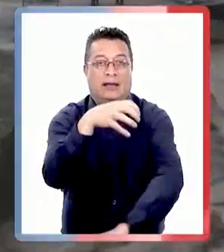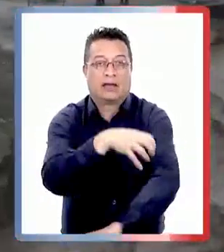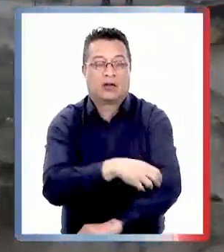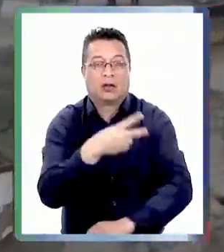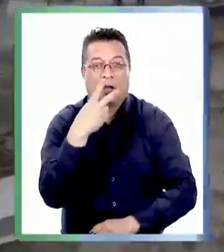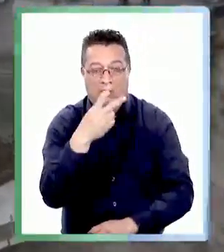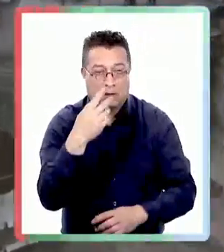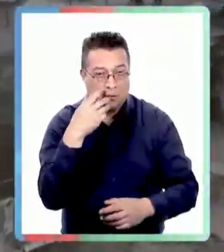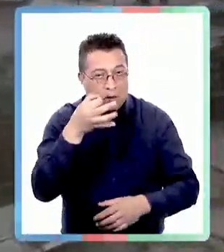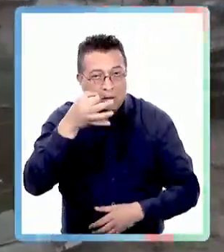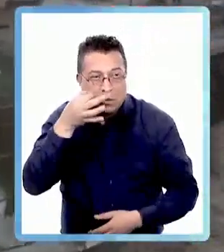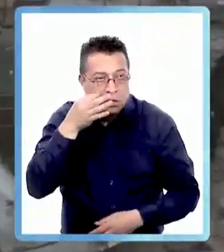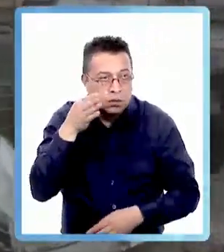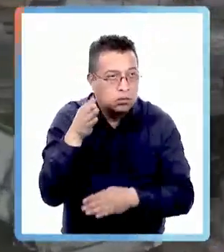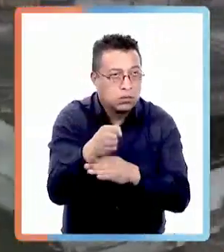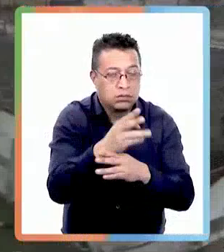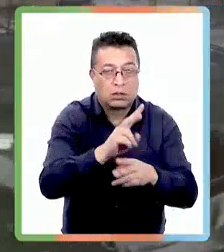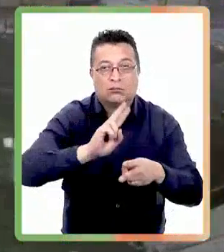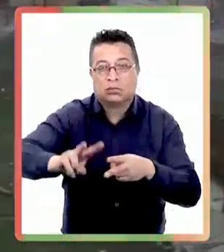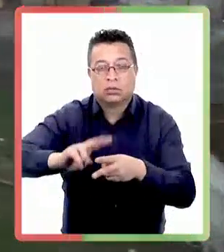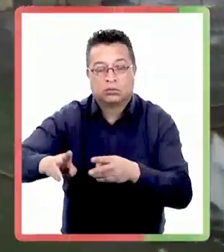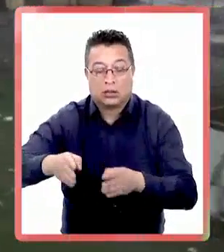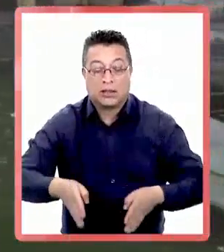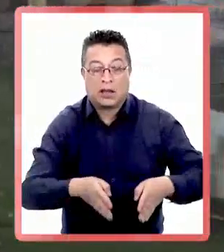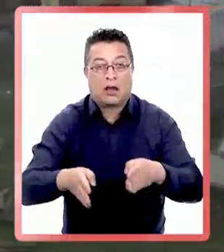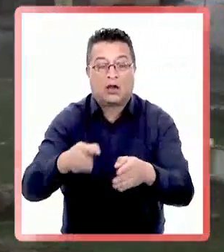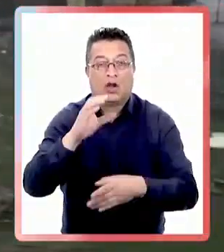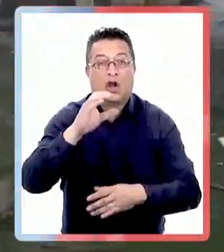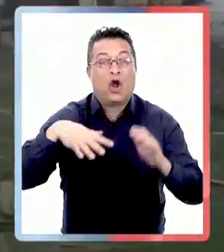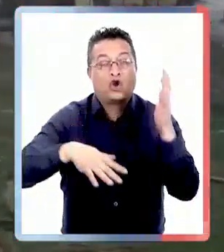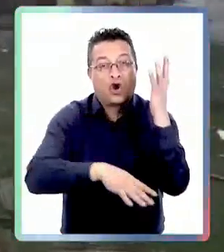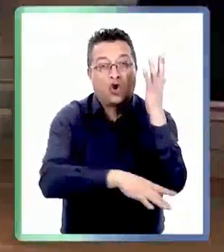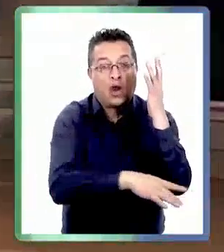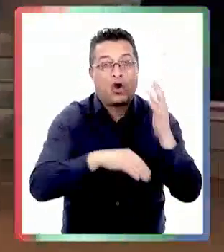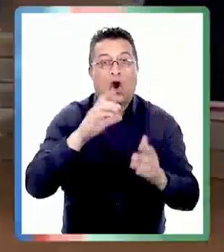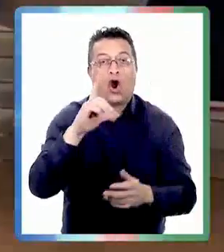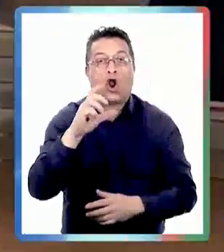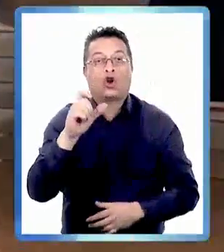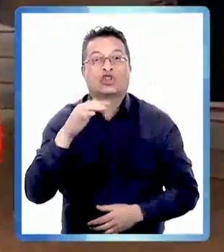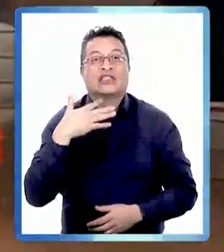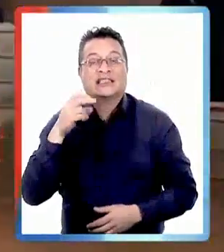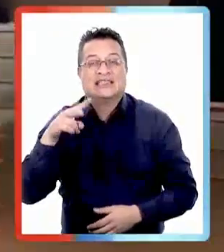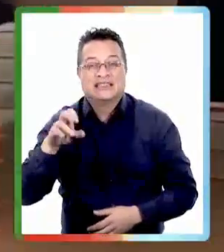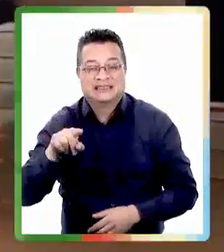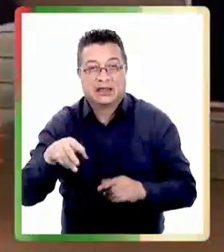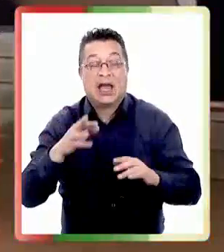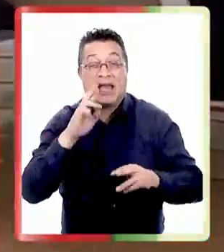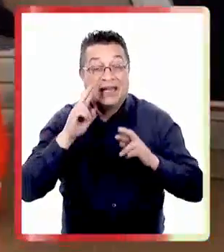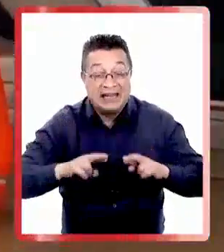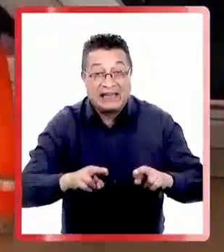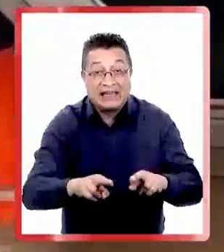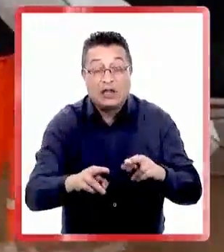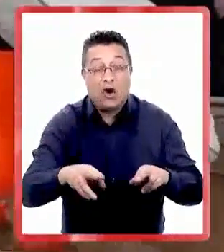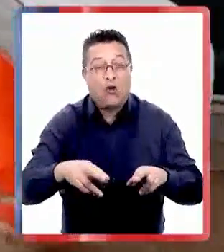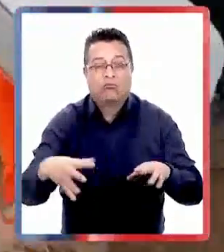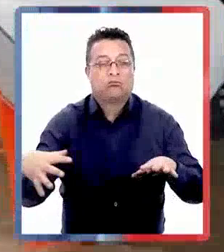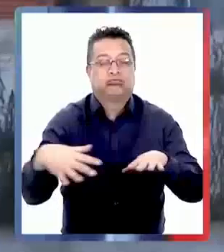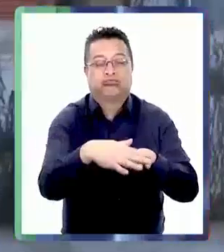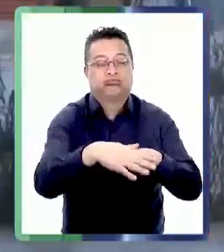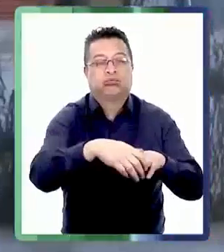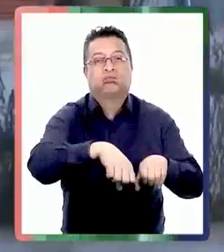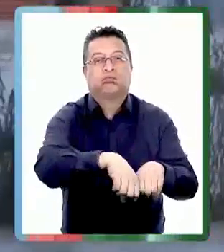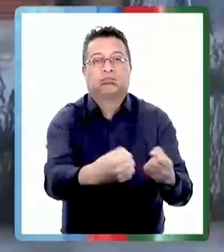San Ignacio y Chillán. El presidente Gabriel Boric visitó la región para realizar una inspección a las obras de reposición de la ruta